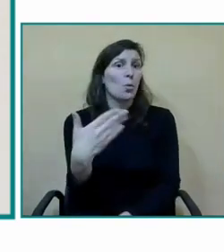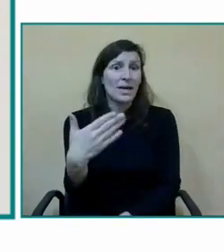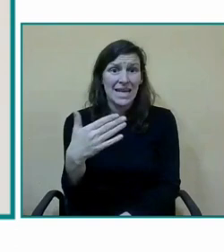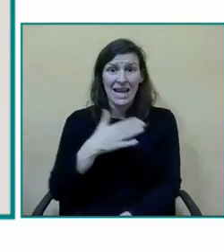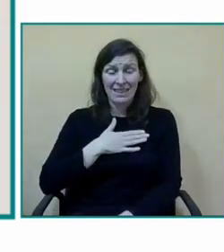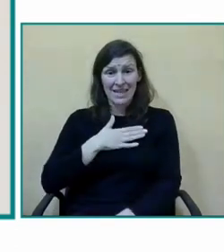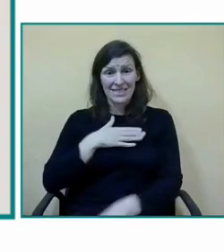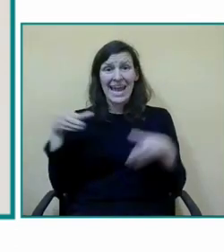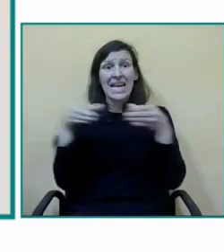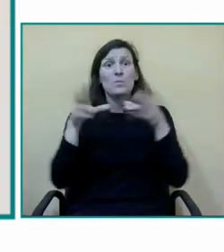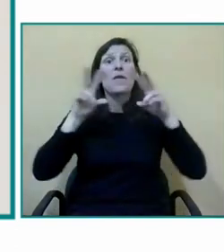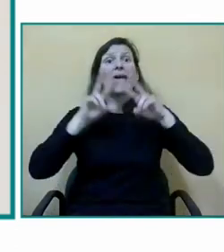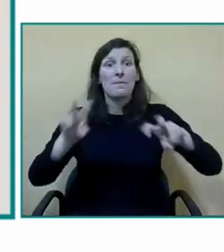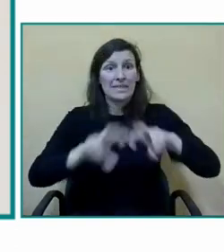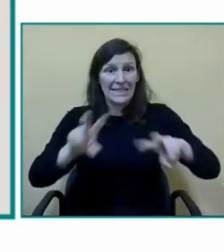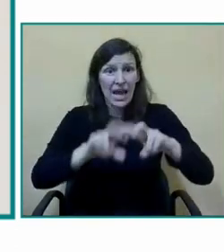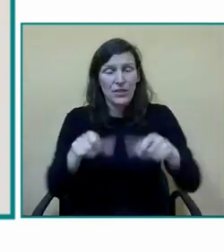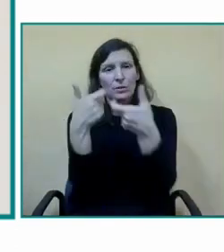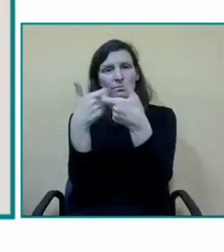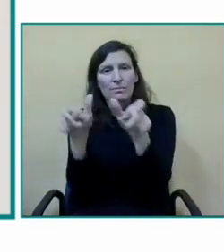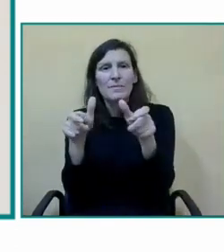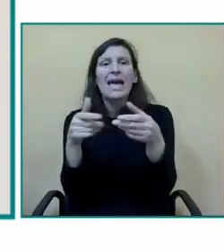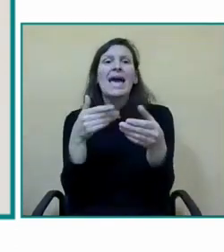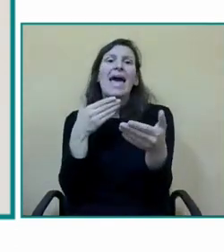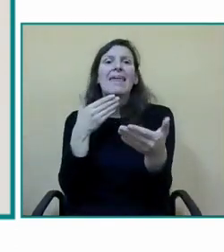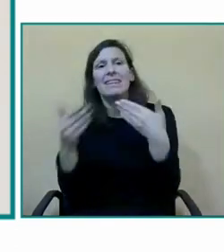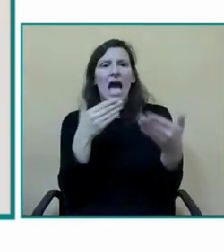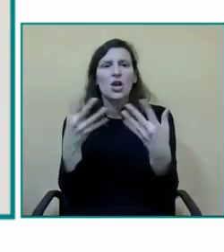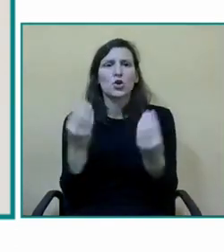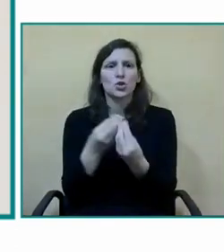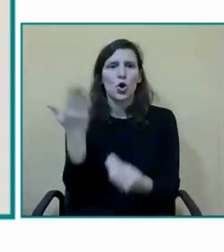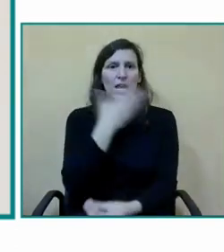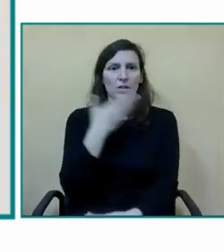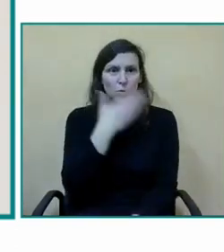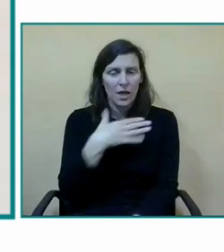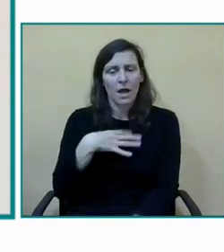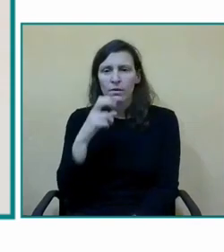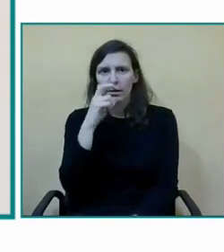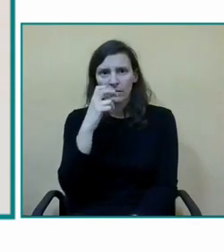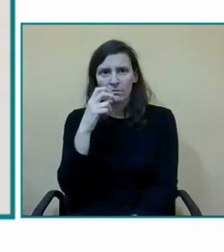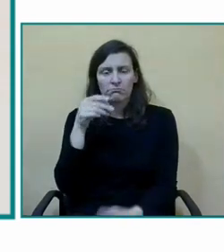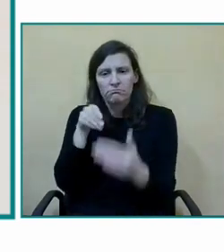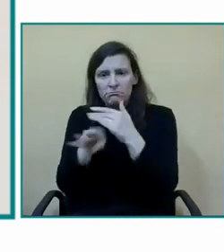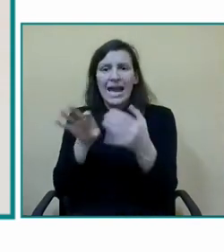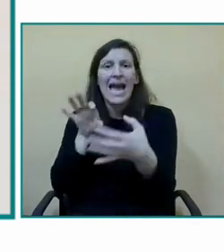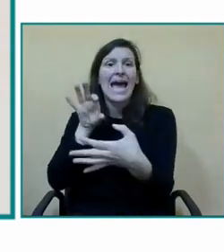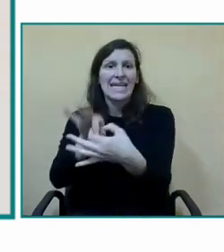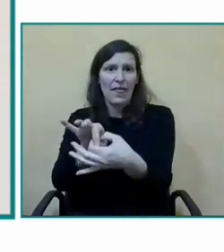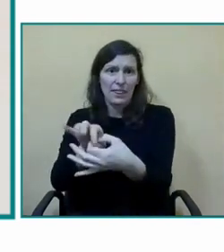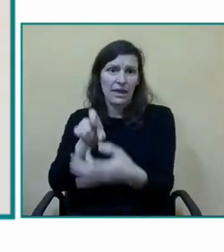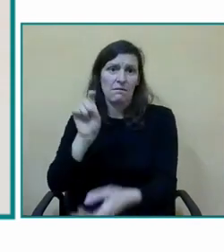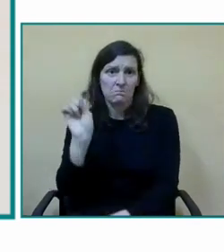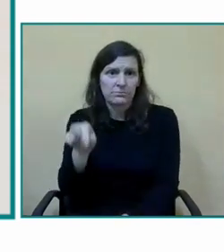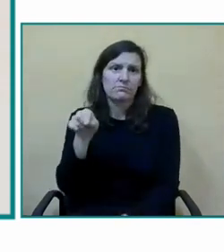concretamente en el de diálogos con escuelas podréis encontrar el enlace a los documentos